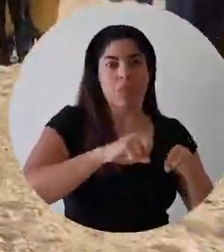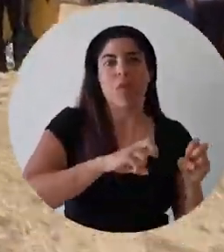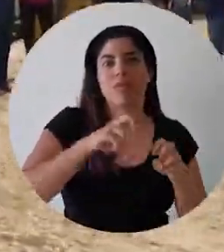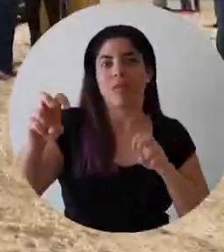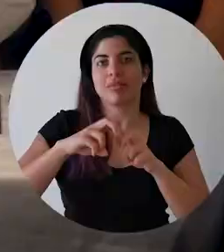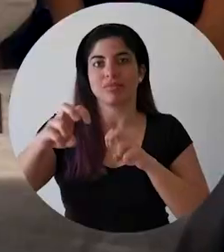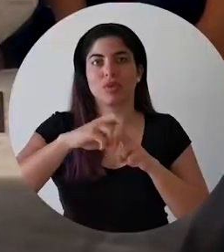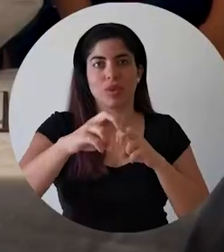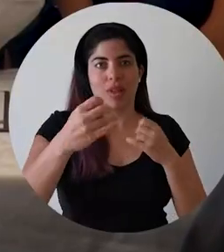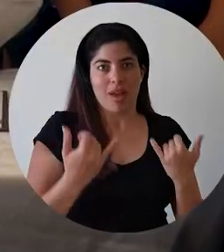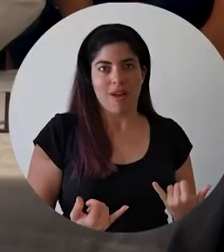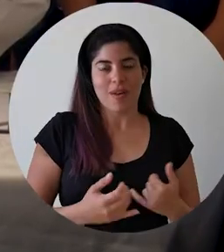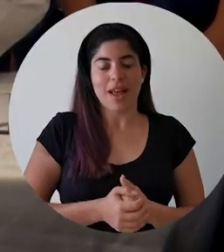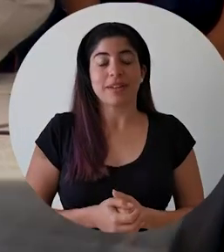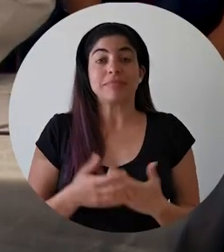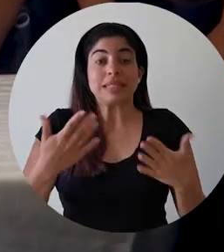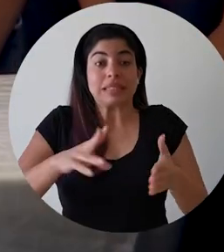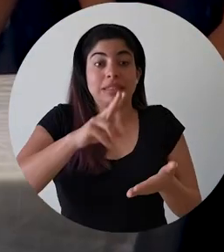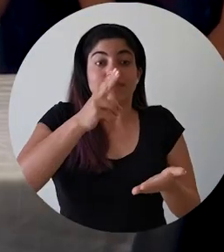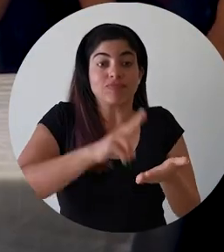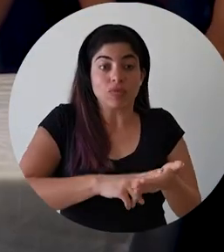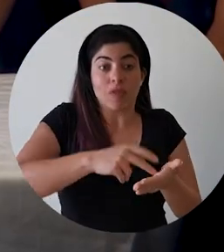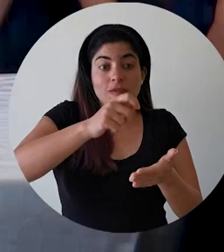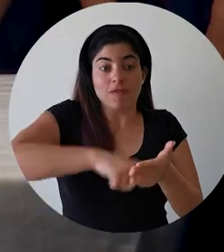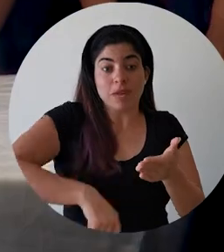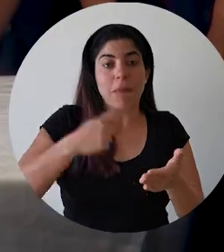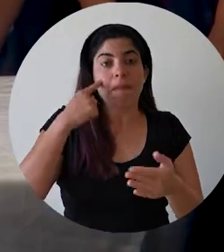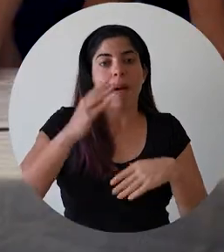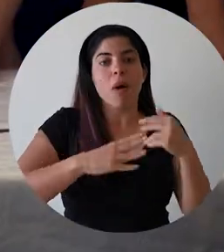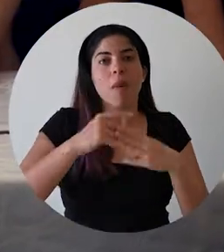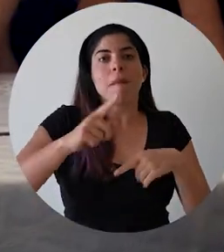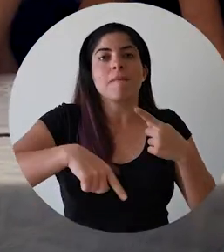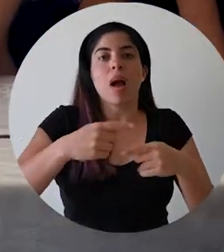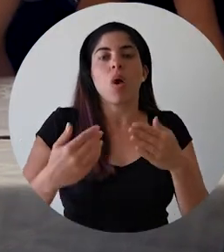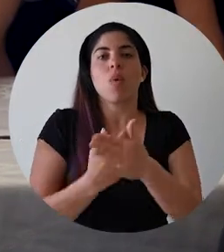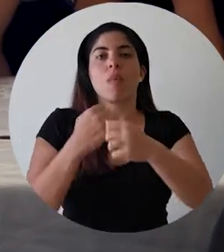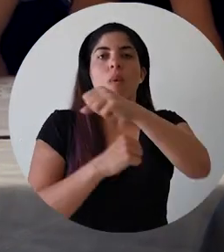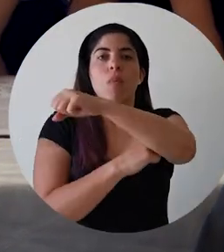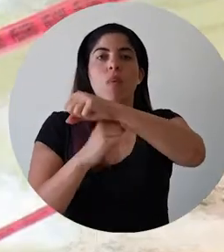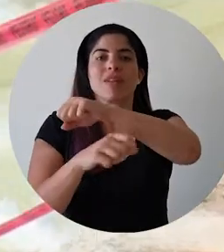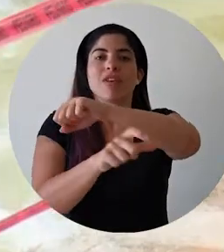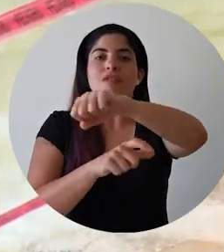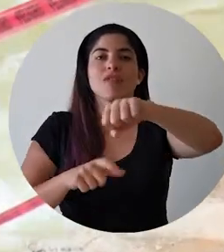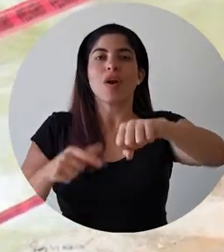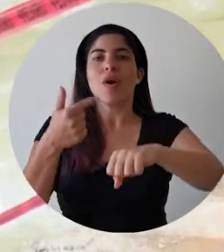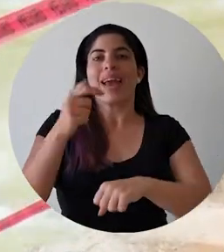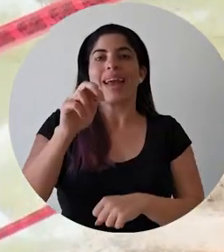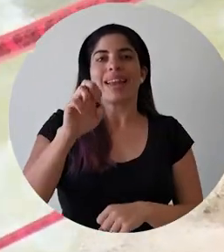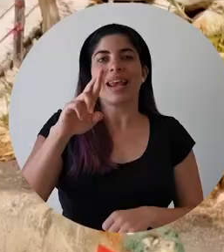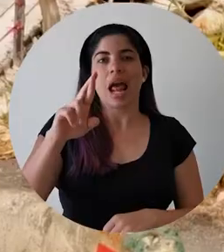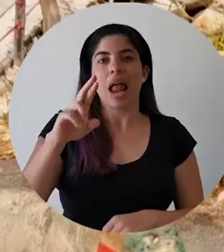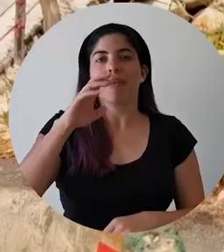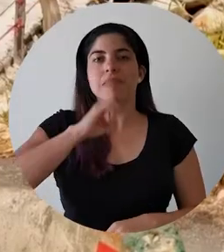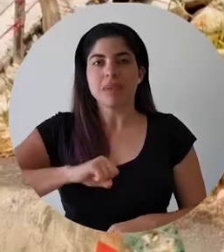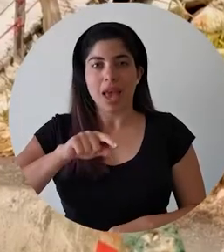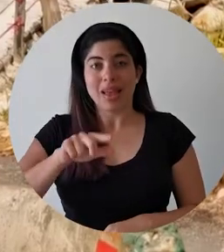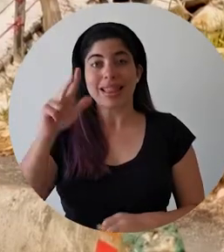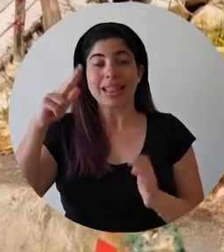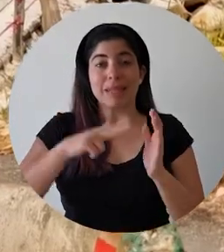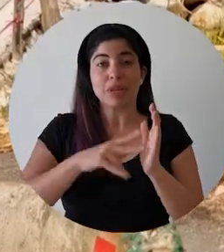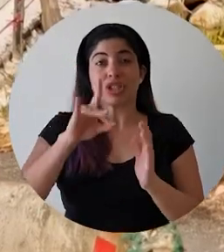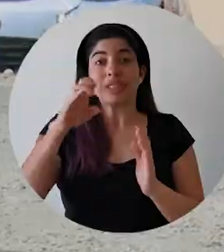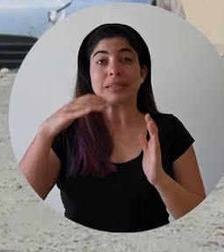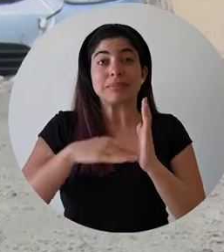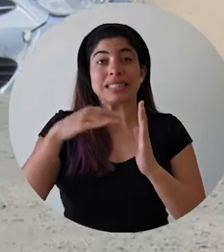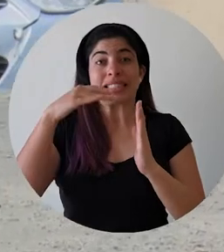agrícolas. Firmamos el contrato para construir un nuevo puente sobre el río General Viejo. Esta inversión de 3.800